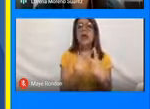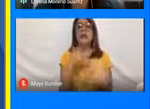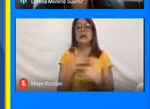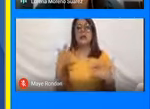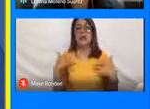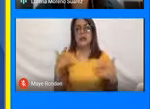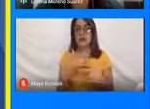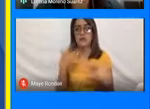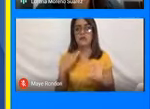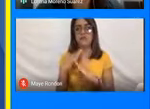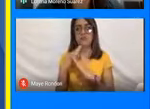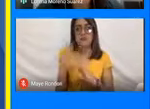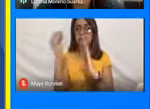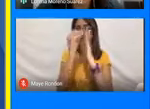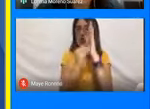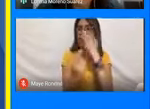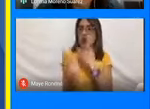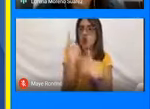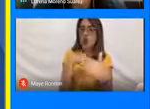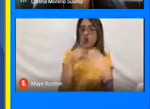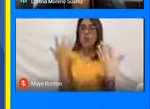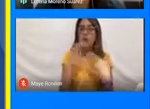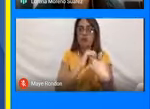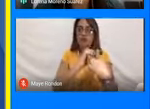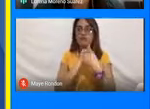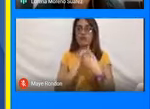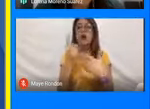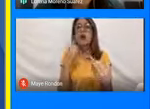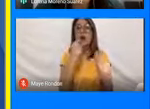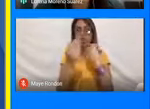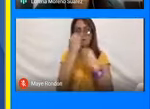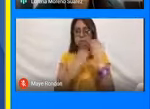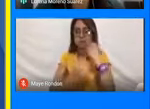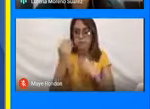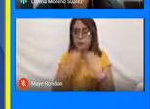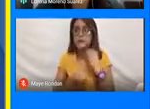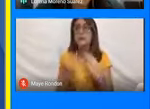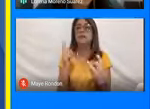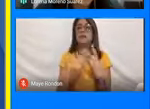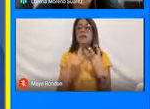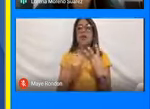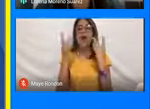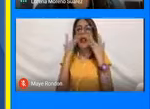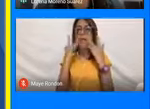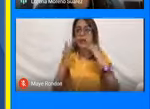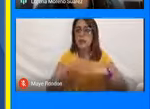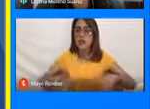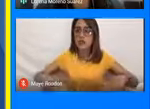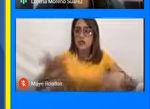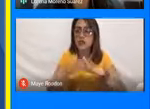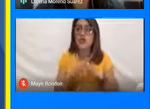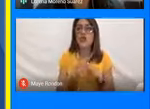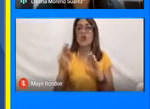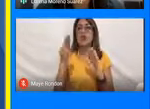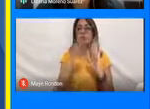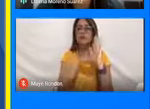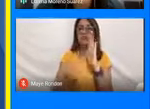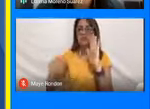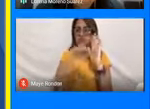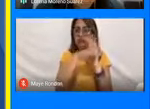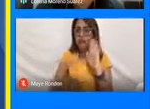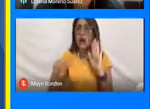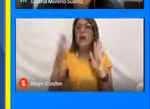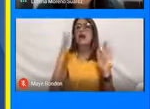y protocolos de salubridad en cuanto a alimentación, seguridad sanitaria, estándares de protección